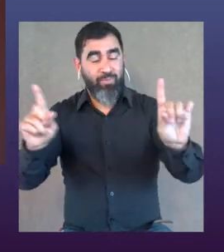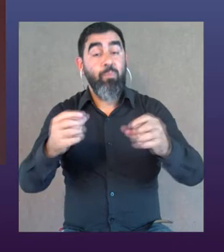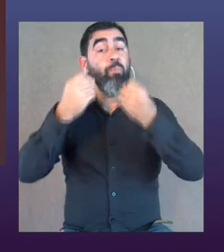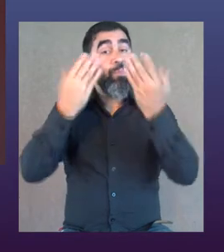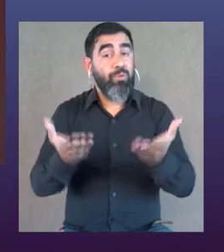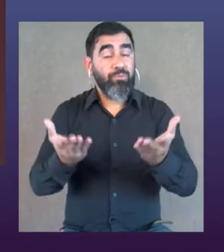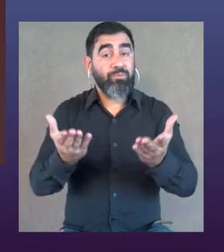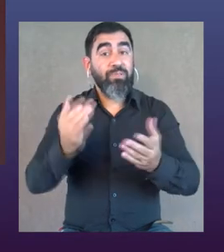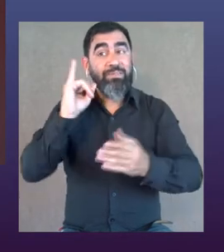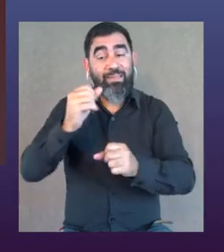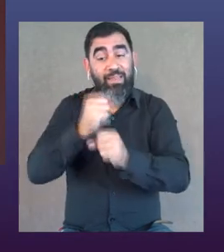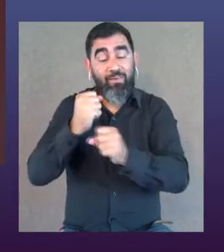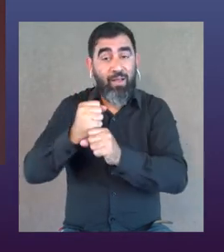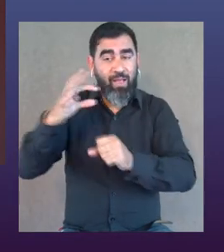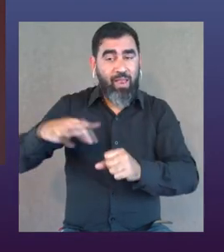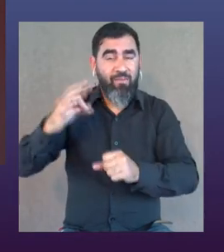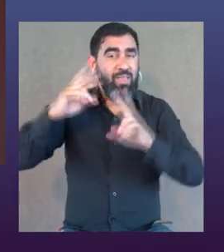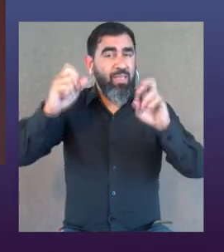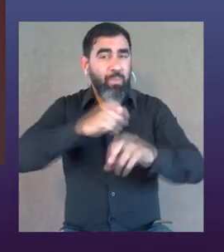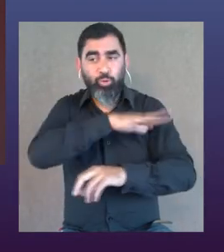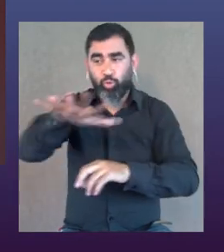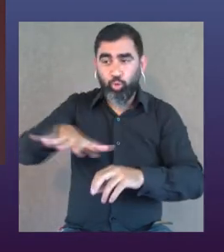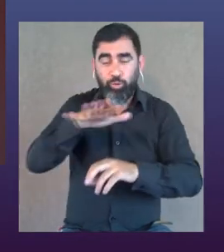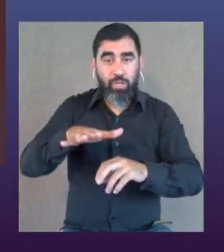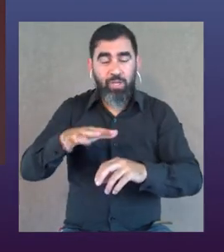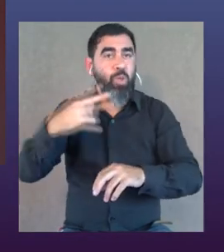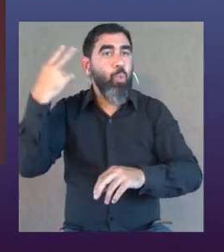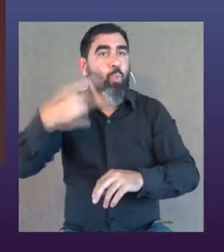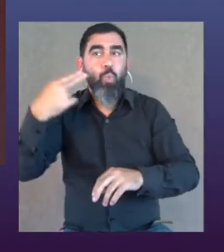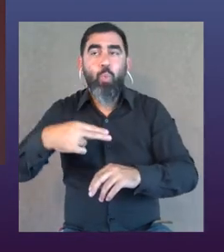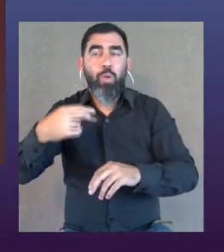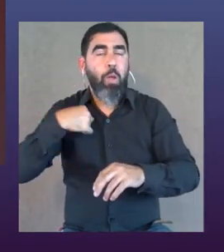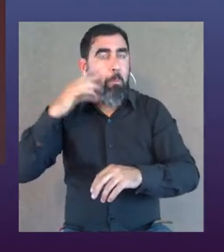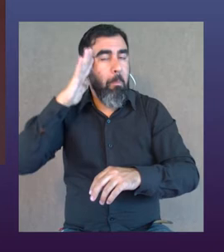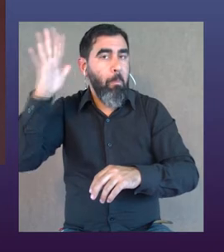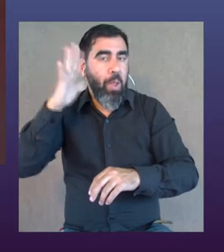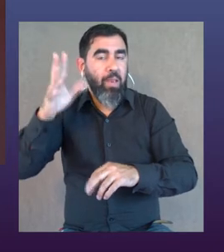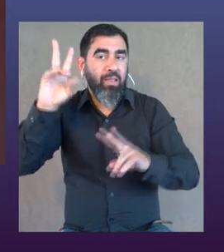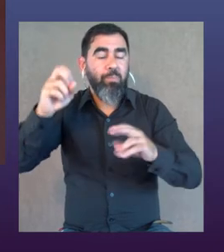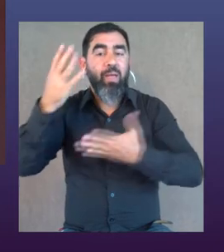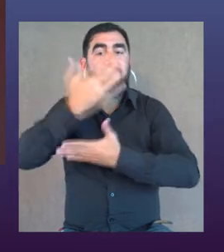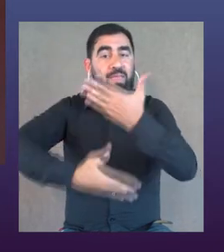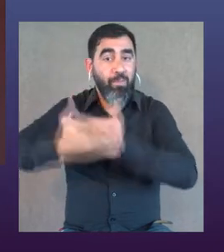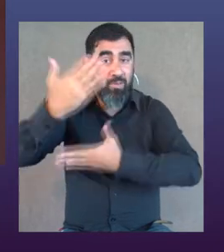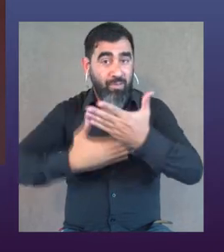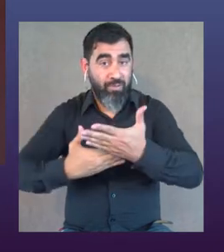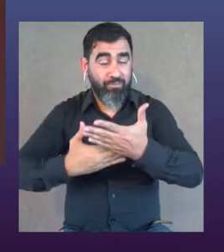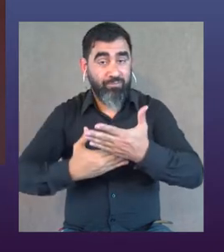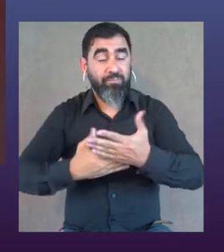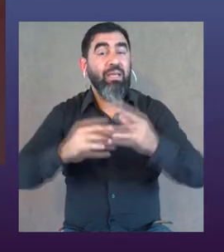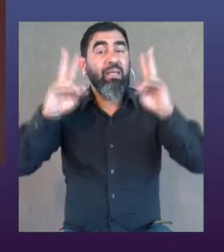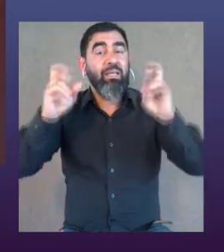temática, ¿no? Porque la verdad es que de haber trabajado toda la vida en cuestiones sociales, este tema no tenía ni idea de la magnitud.